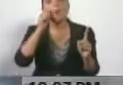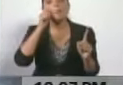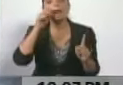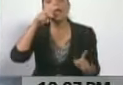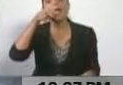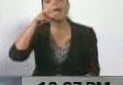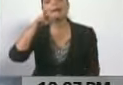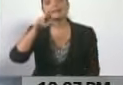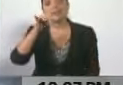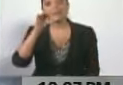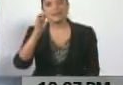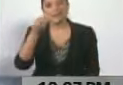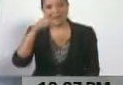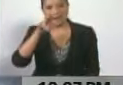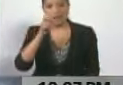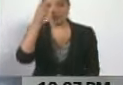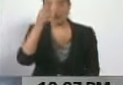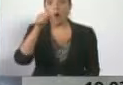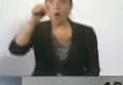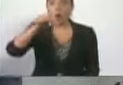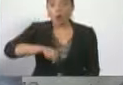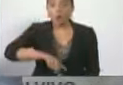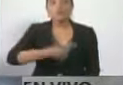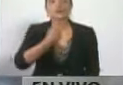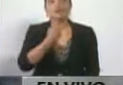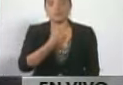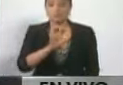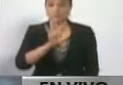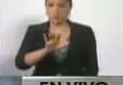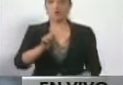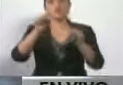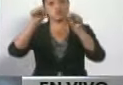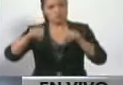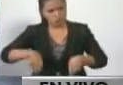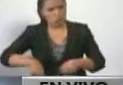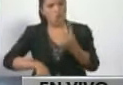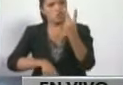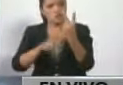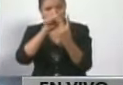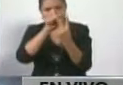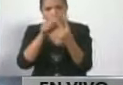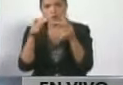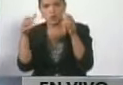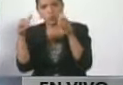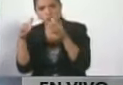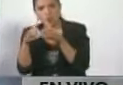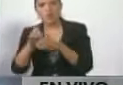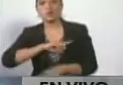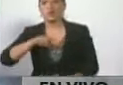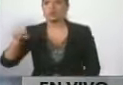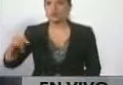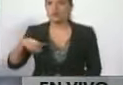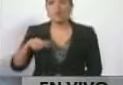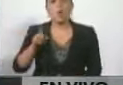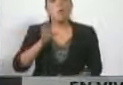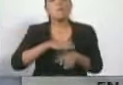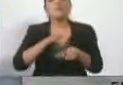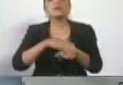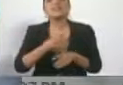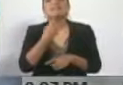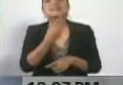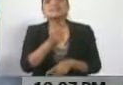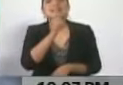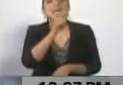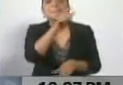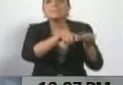Todavía hoy, hoy que decimos, mire, si se dieron esas dos reuniones, nosotros no tenemos por qué decir los nombres de las personas de